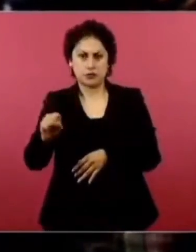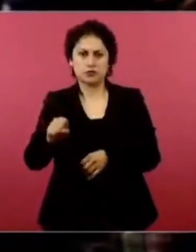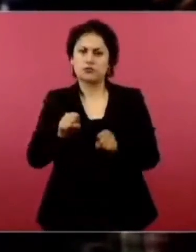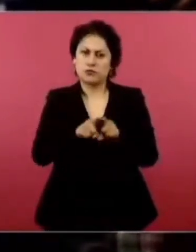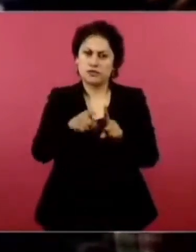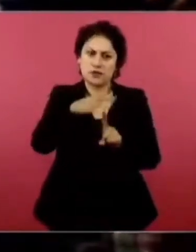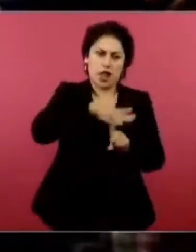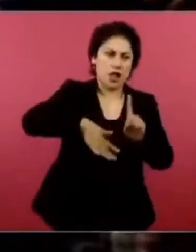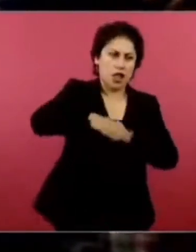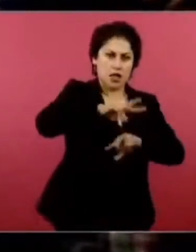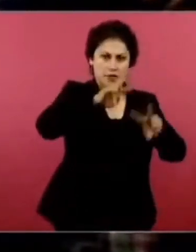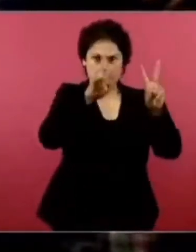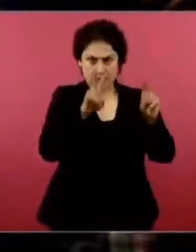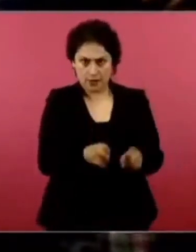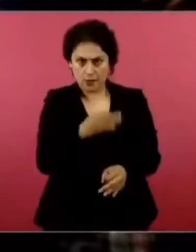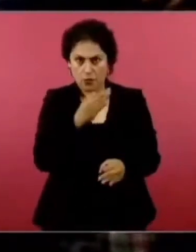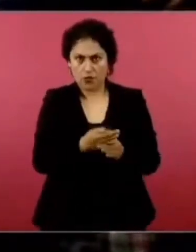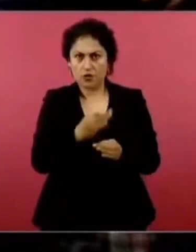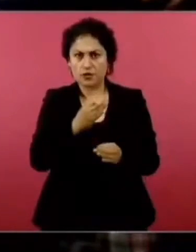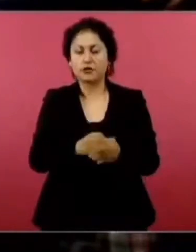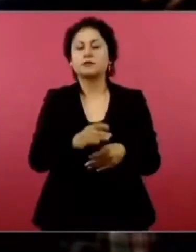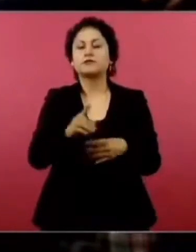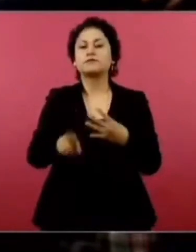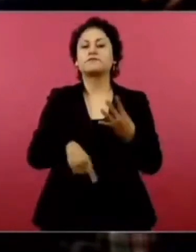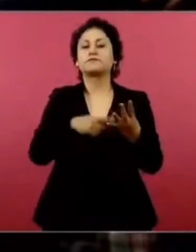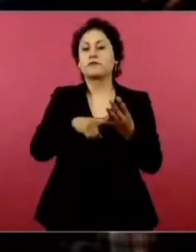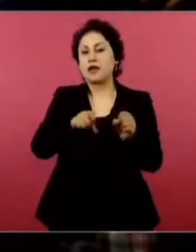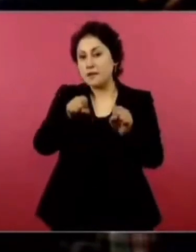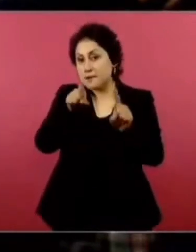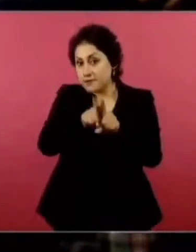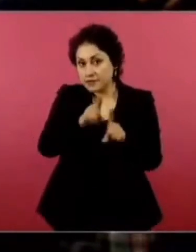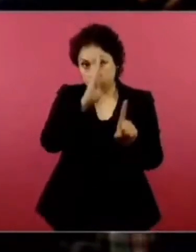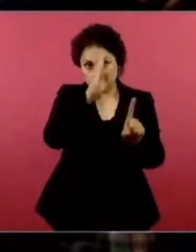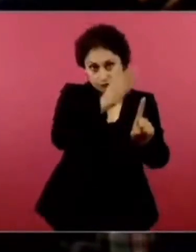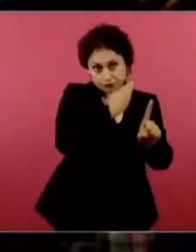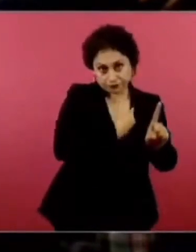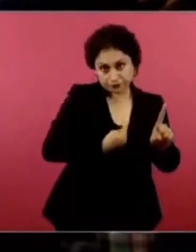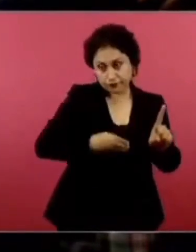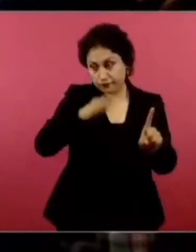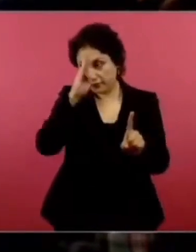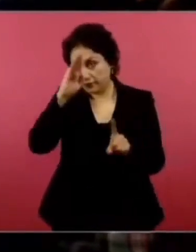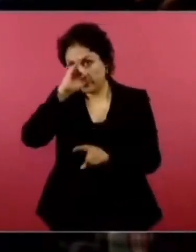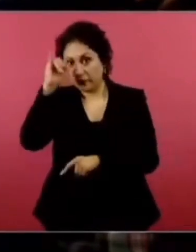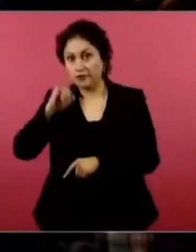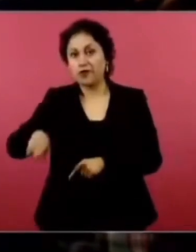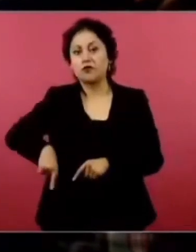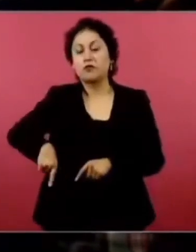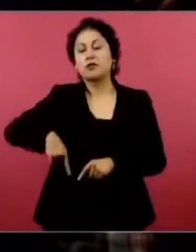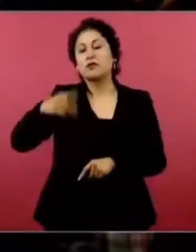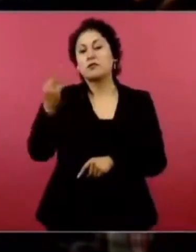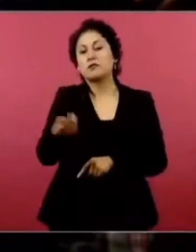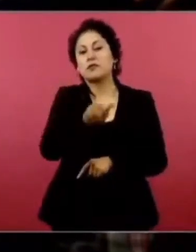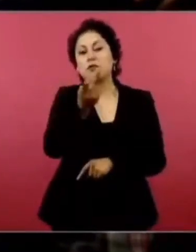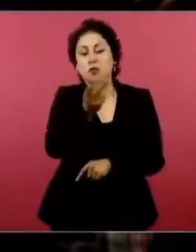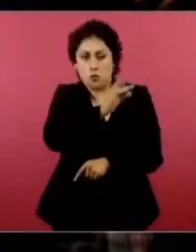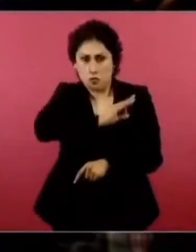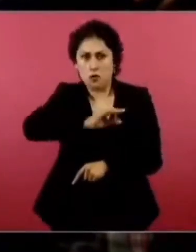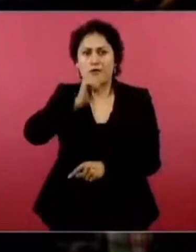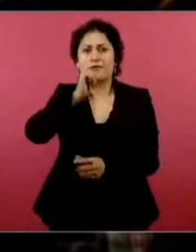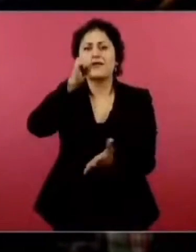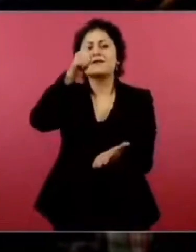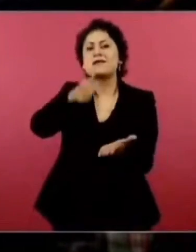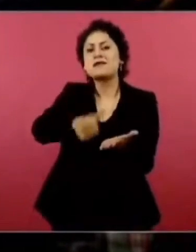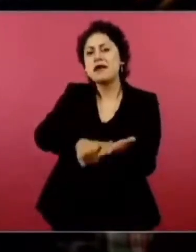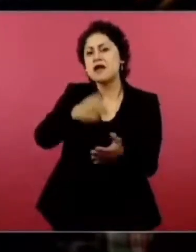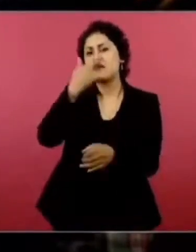finalmente, para usted y para el jefe de gobierno, si puede existir una carta de responsiva a las empresas que están